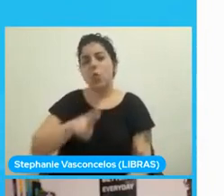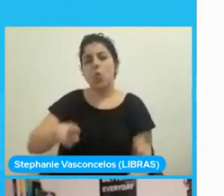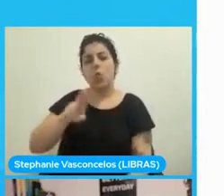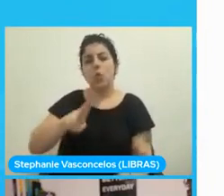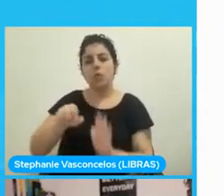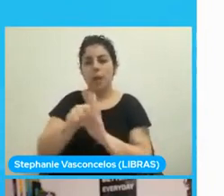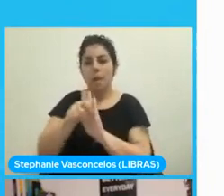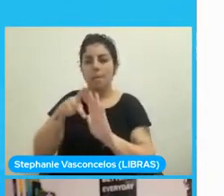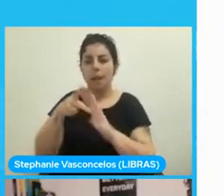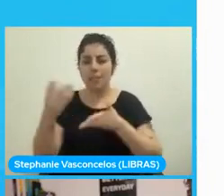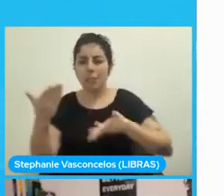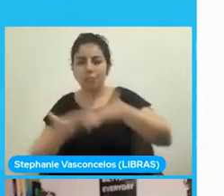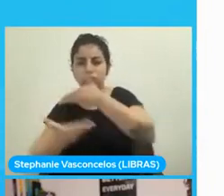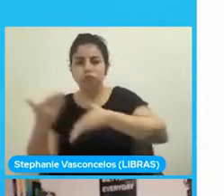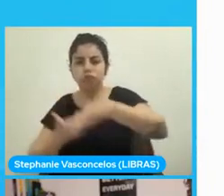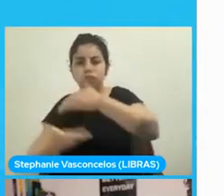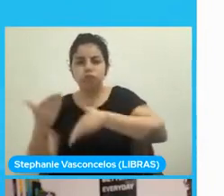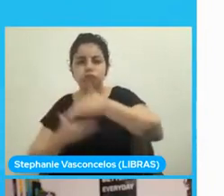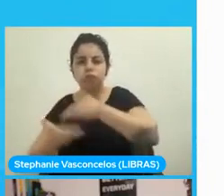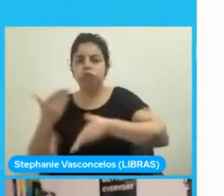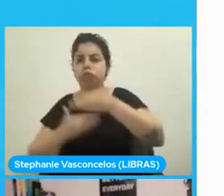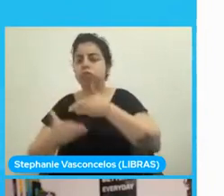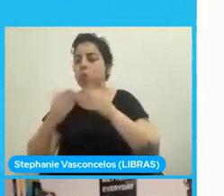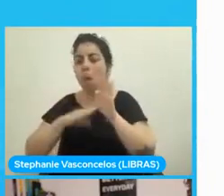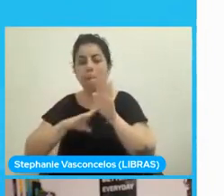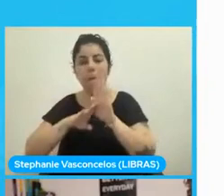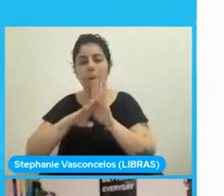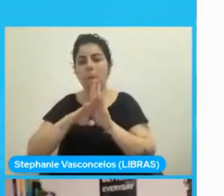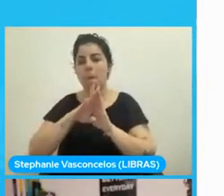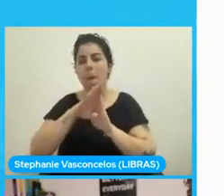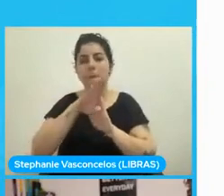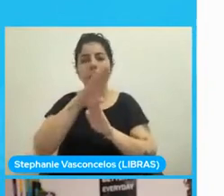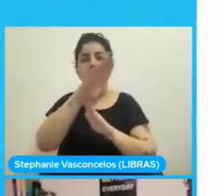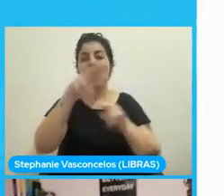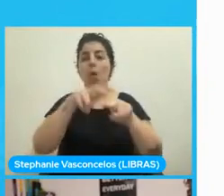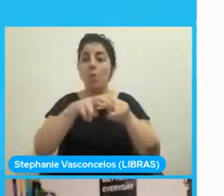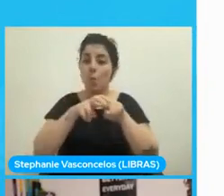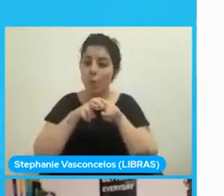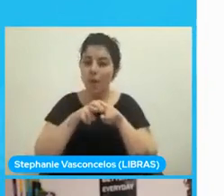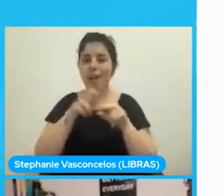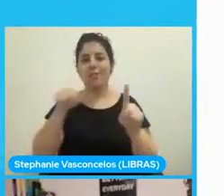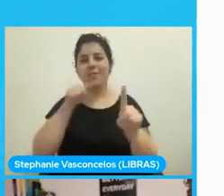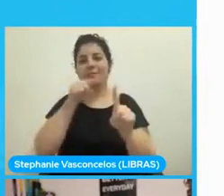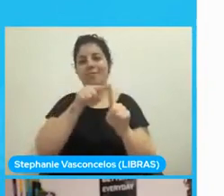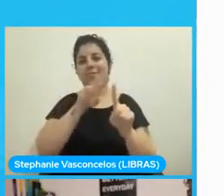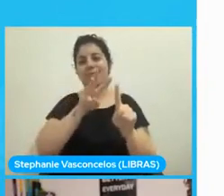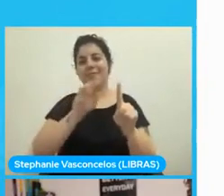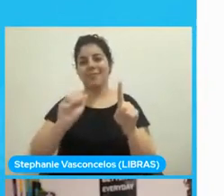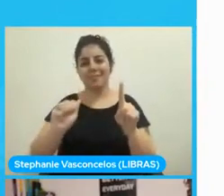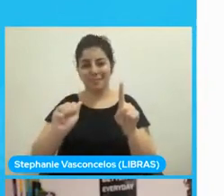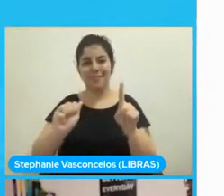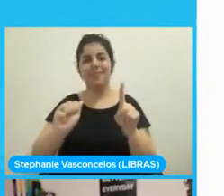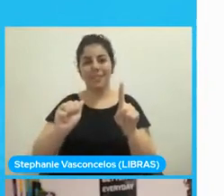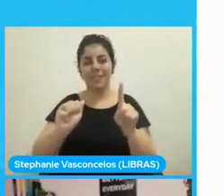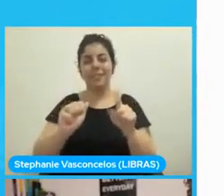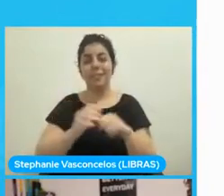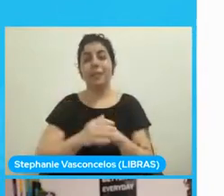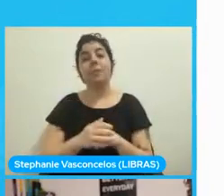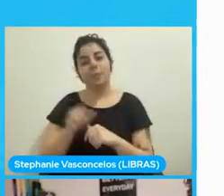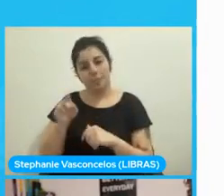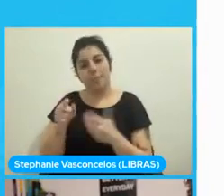creció dado simplemente con acelerar y target. Y eso es lo que busca WebAssembly,